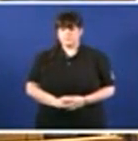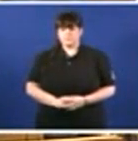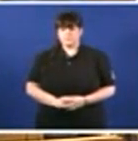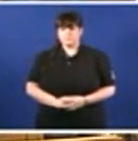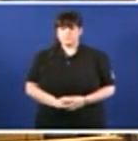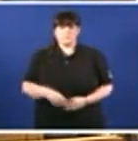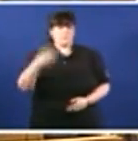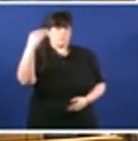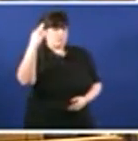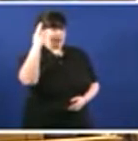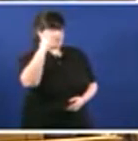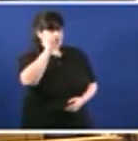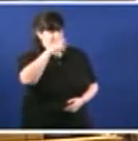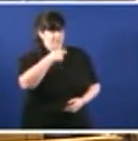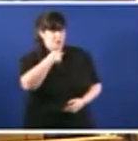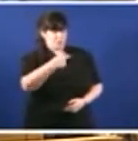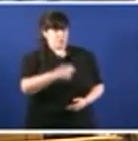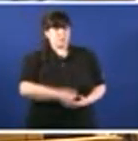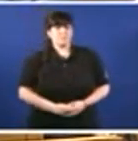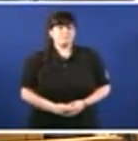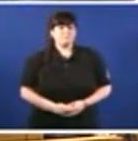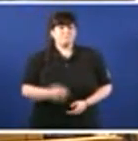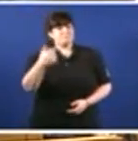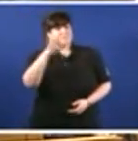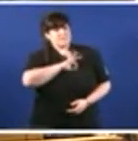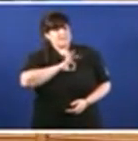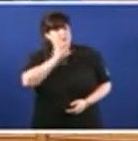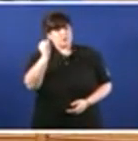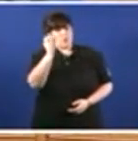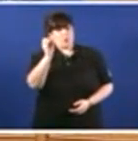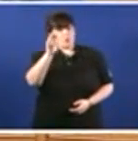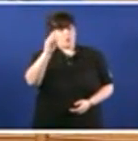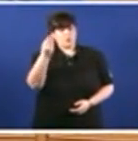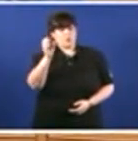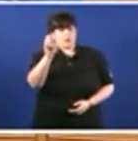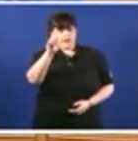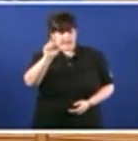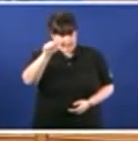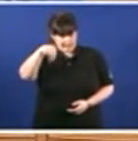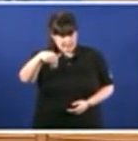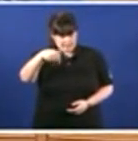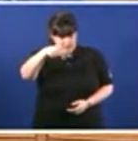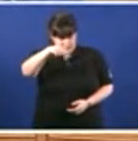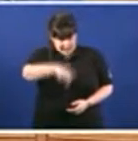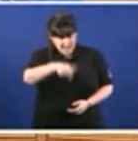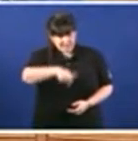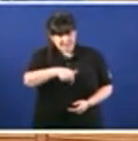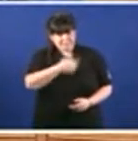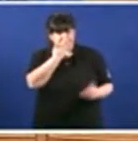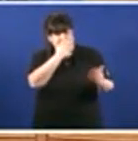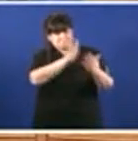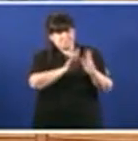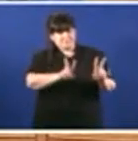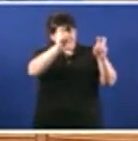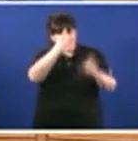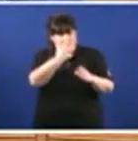e volvo a reiterar señor Jorquera non vai a topar neste diputado un tema de confrontación coa interrupción